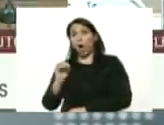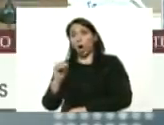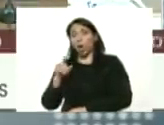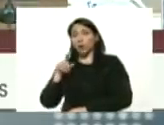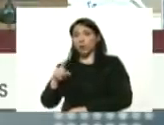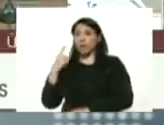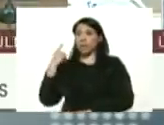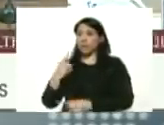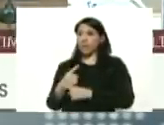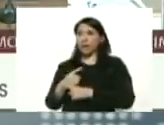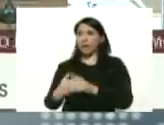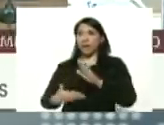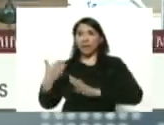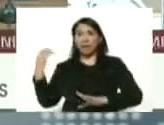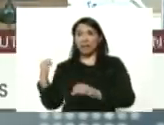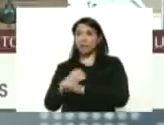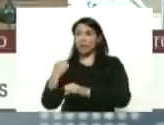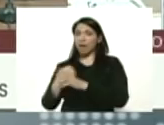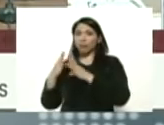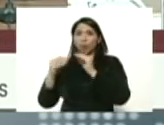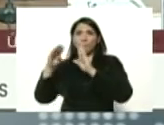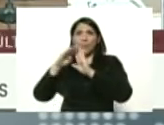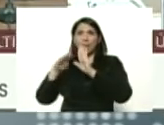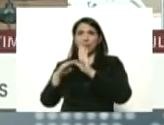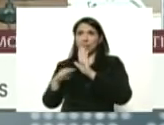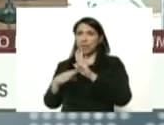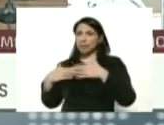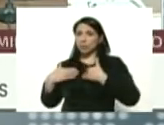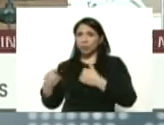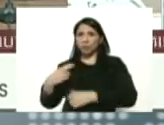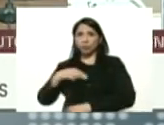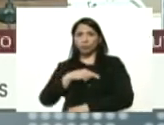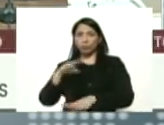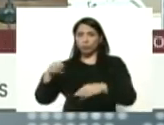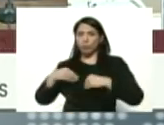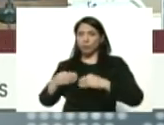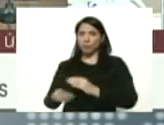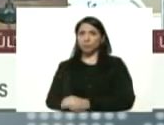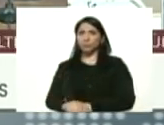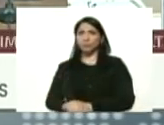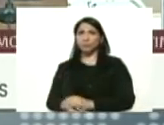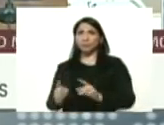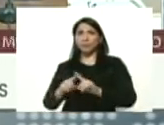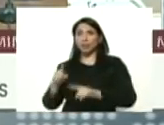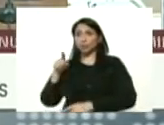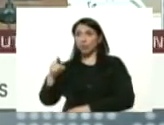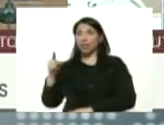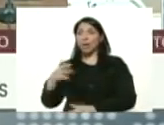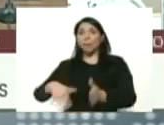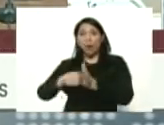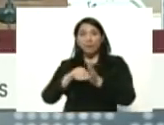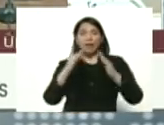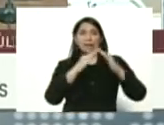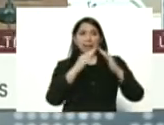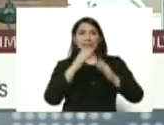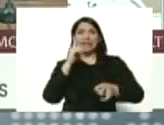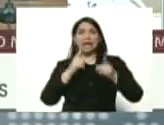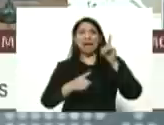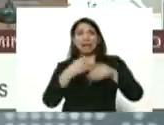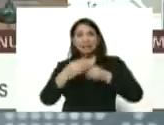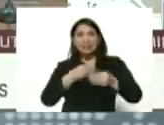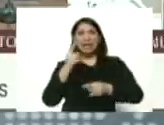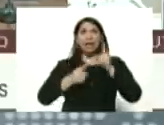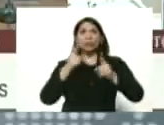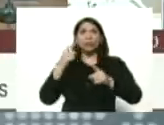todas las medidas de seguridad como las tomamos pero que usted regrese a su casa de hacer alguna diligencia